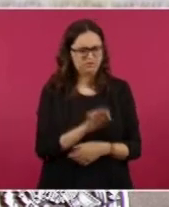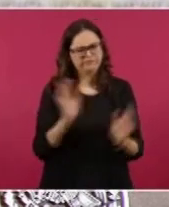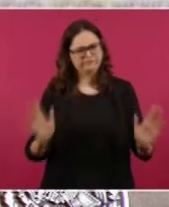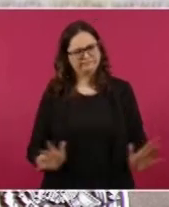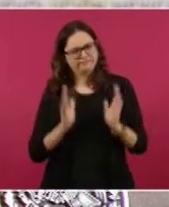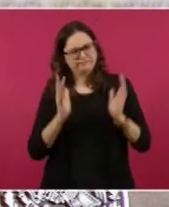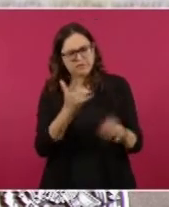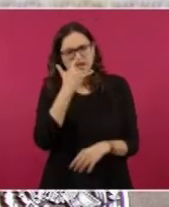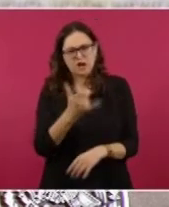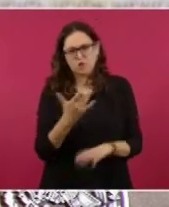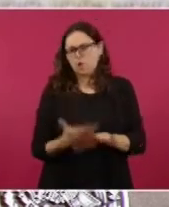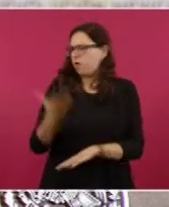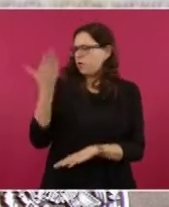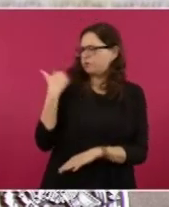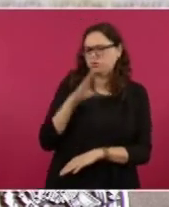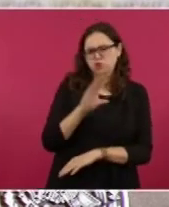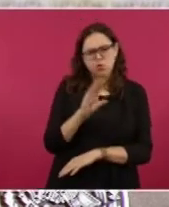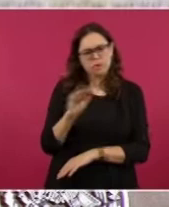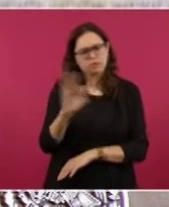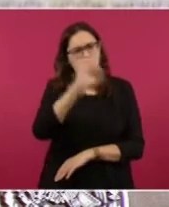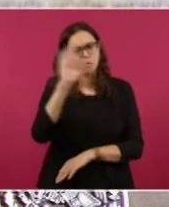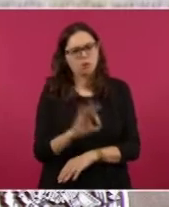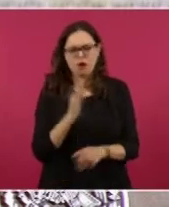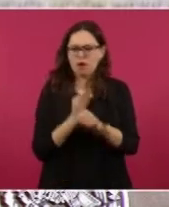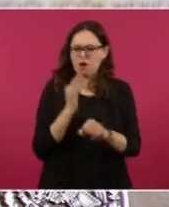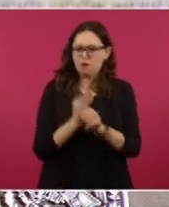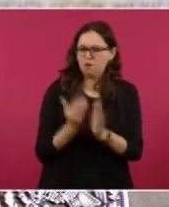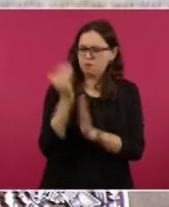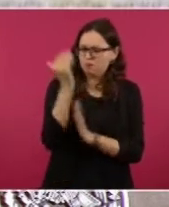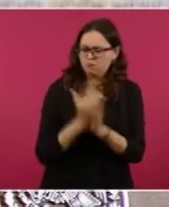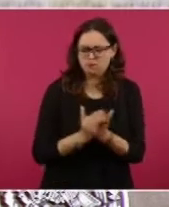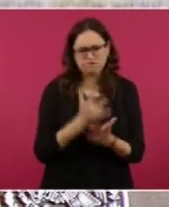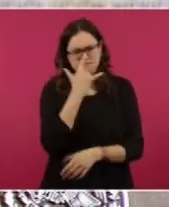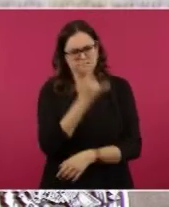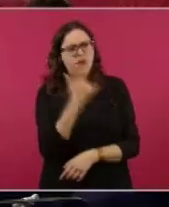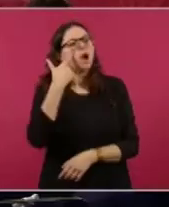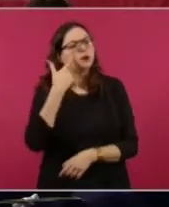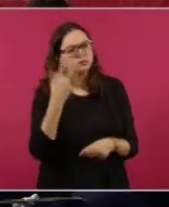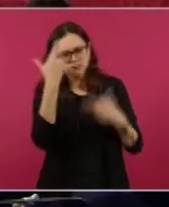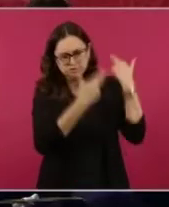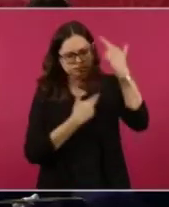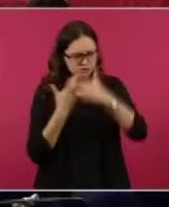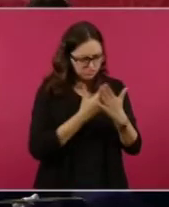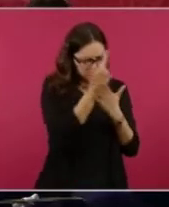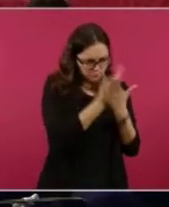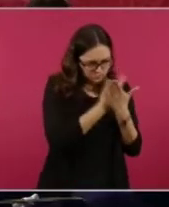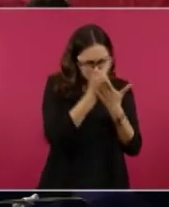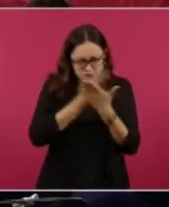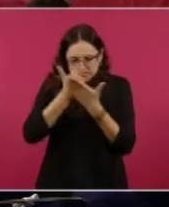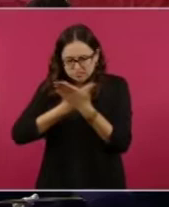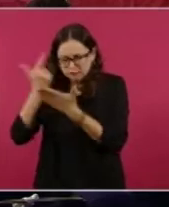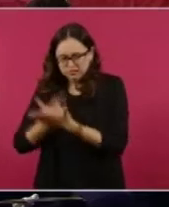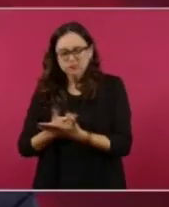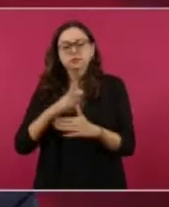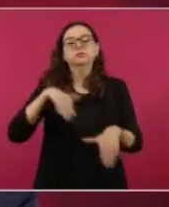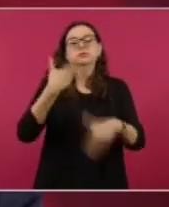Durante la conferencia mañanera del presidente de la República, Andrés Manuel López Obrador, de este 23 de agosto, el director del Instituto Mexicano del Seguro Social, Sué